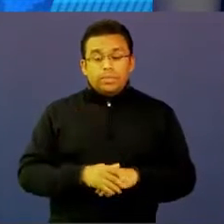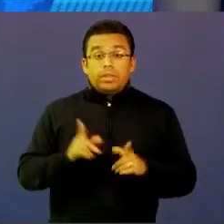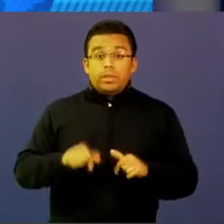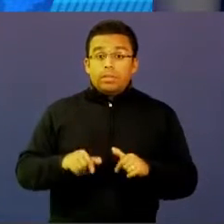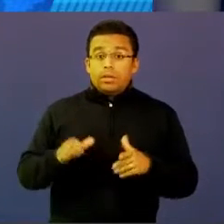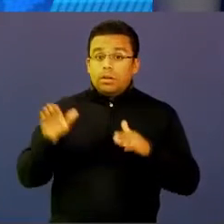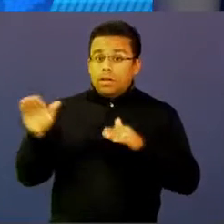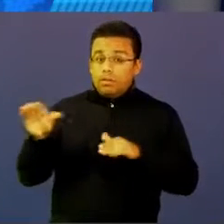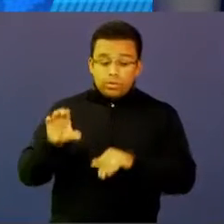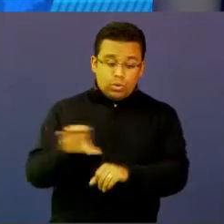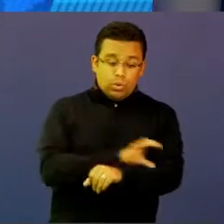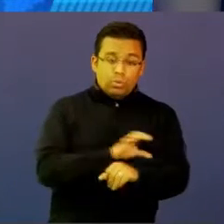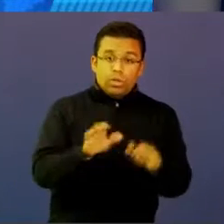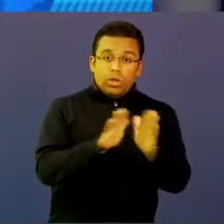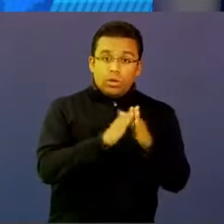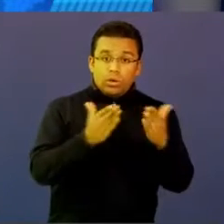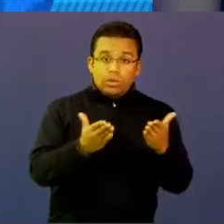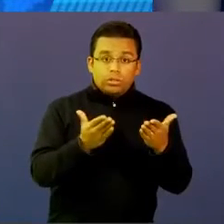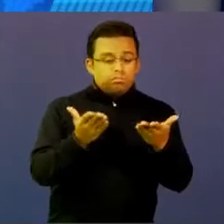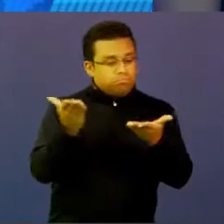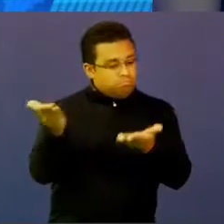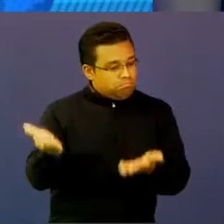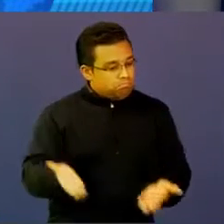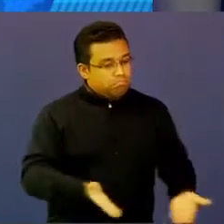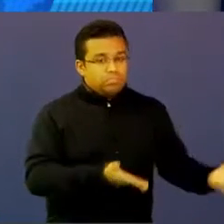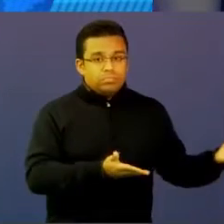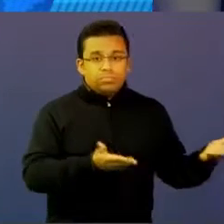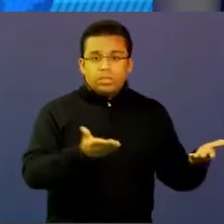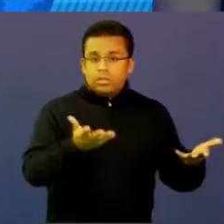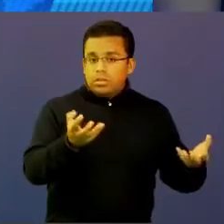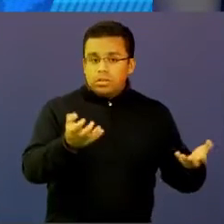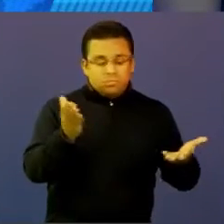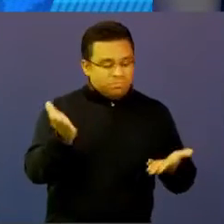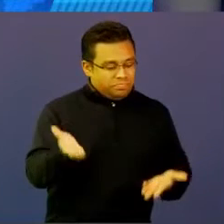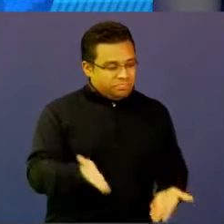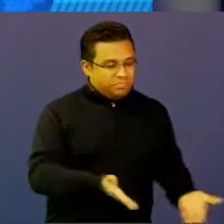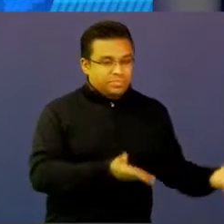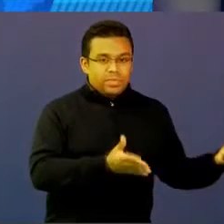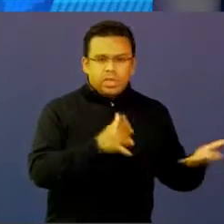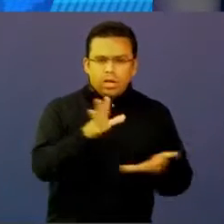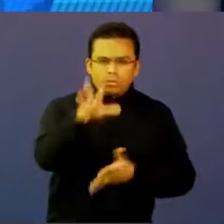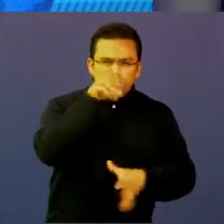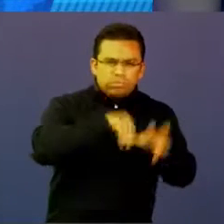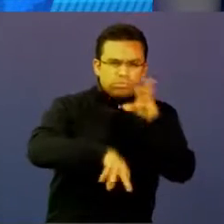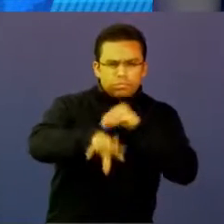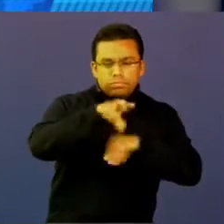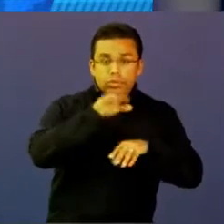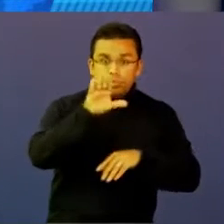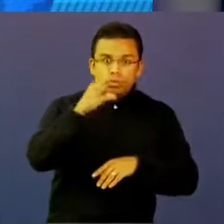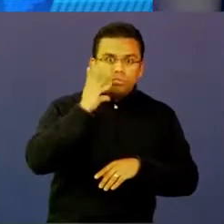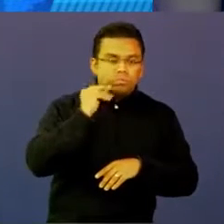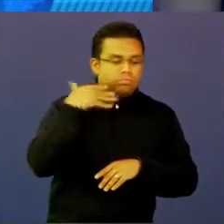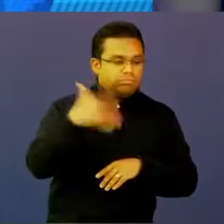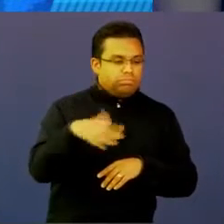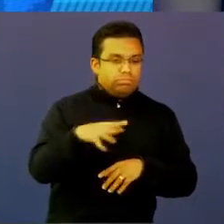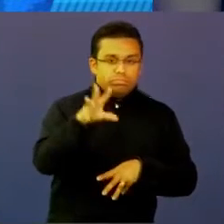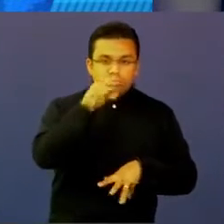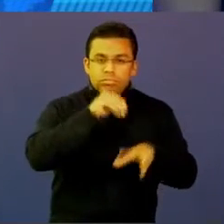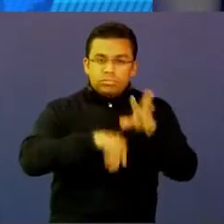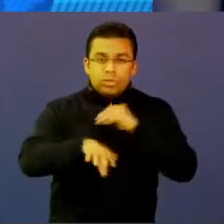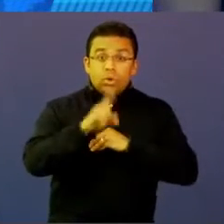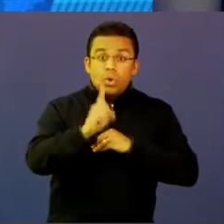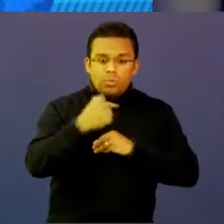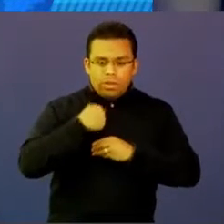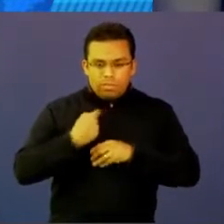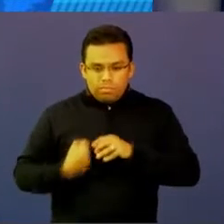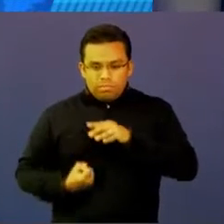puertas abiertas de Computadores para Educar para seguir aprendiendo de tu experiencia porque creo que es fundamental que todos los que empezamos